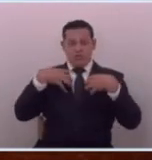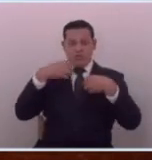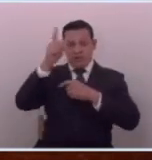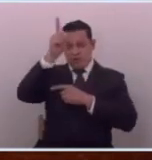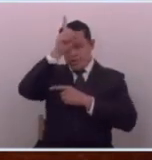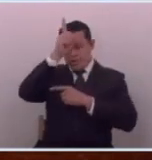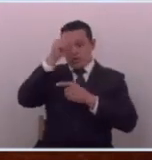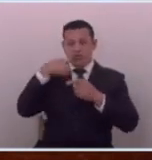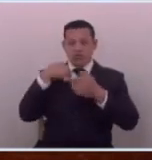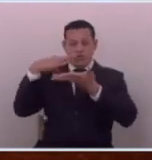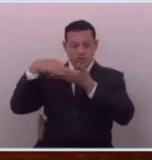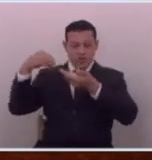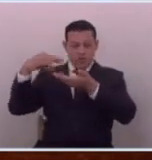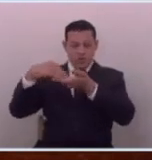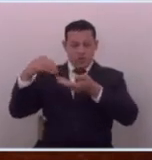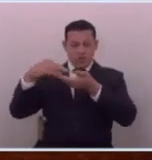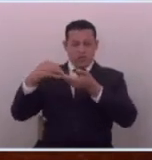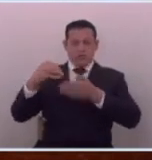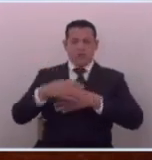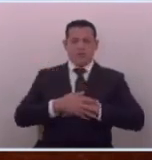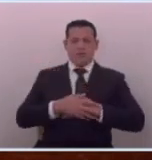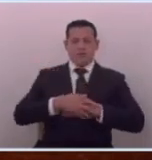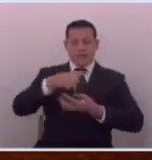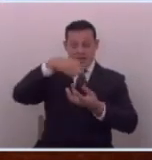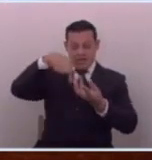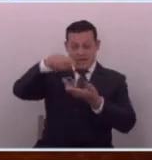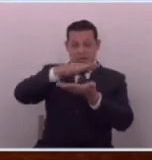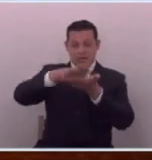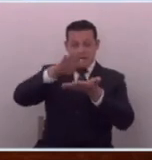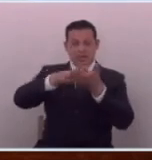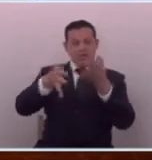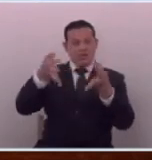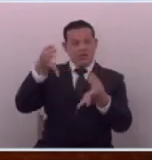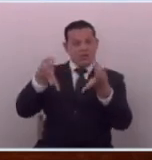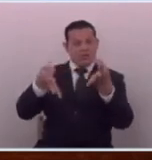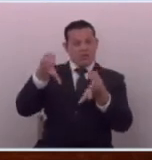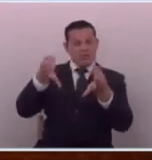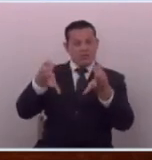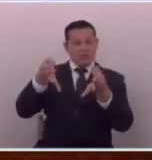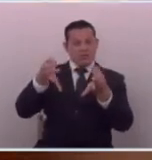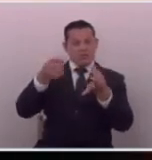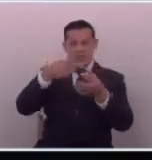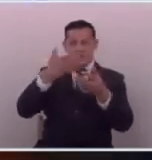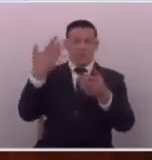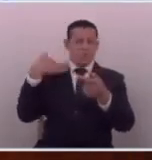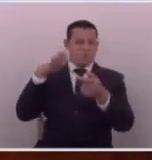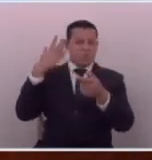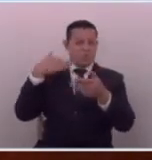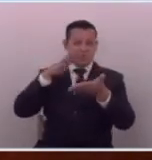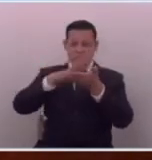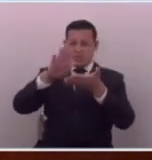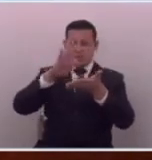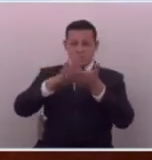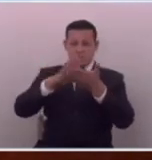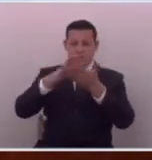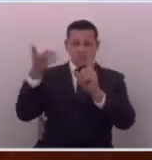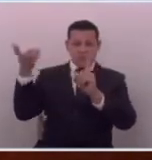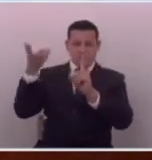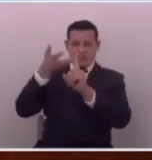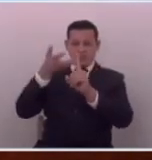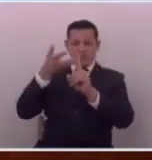y le dije es que ellos tenían pagada la justicia hombre ellos pagaban los magistrados